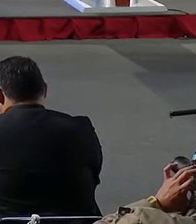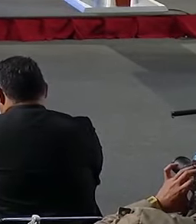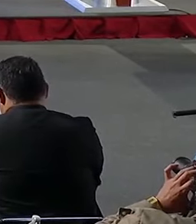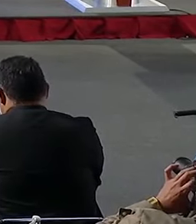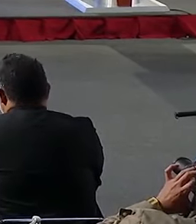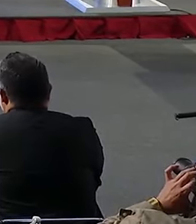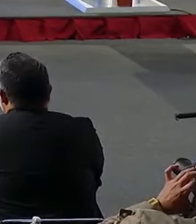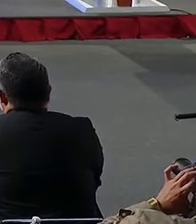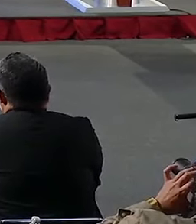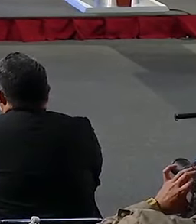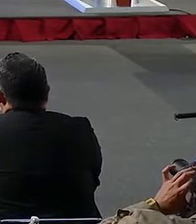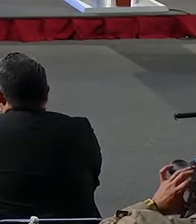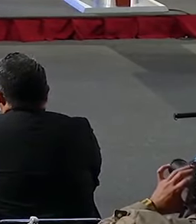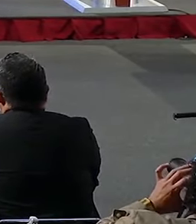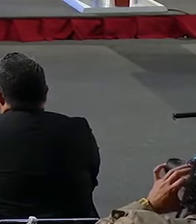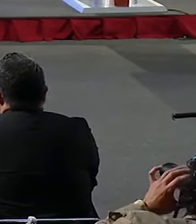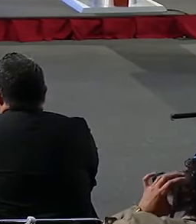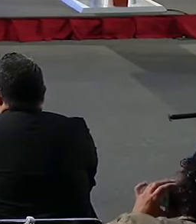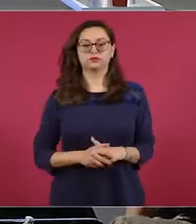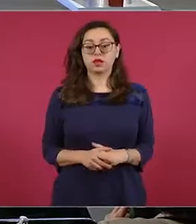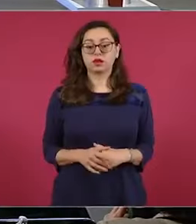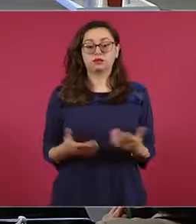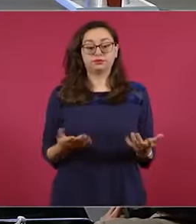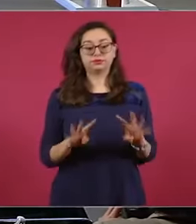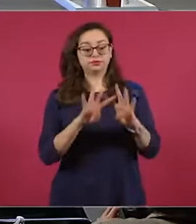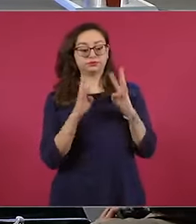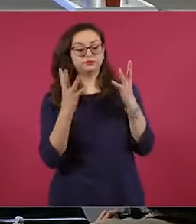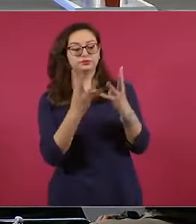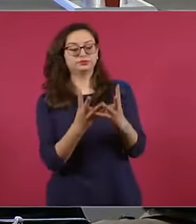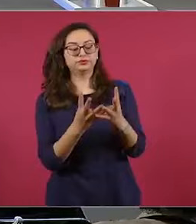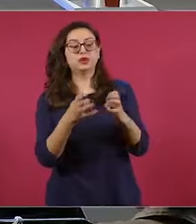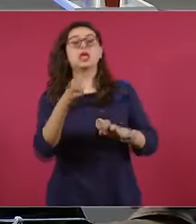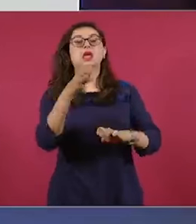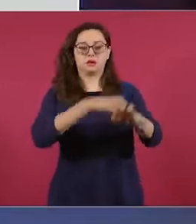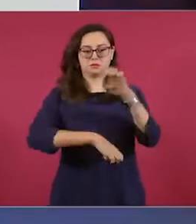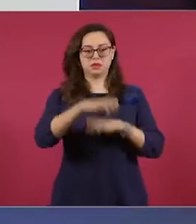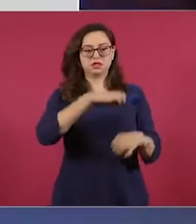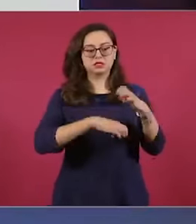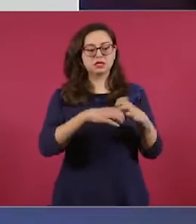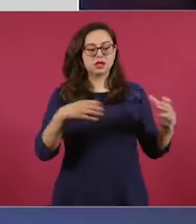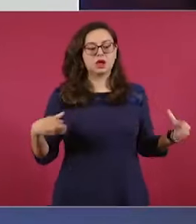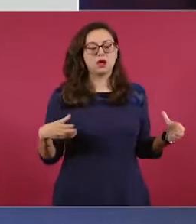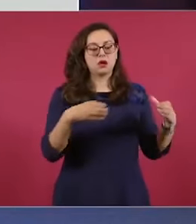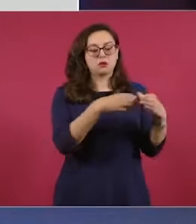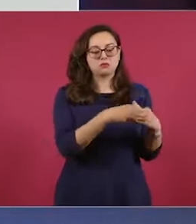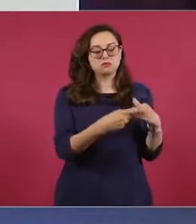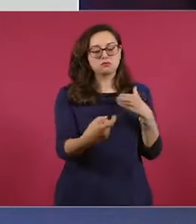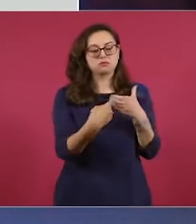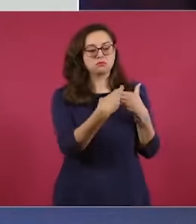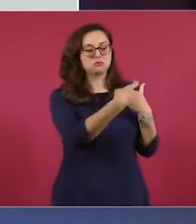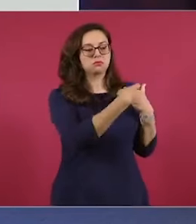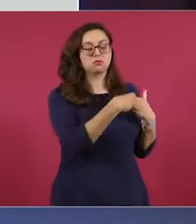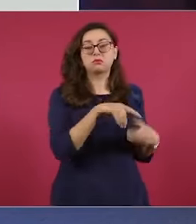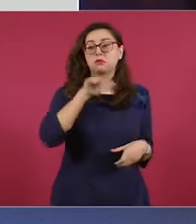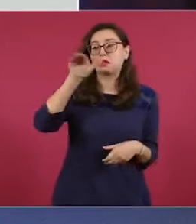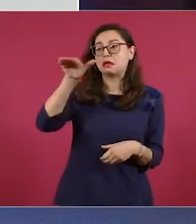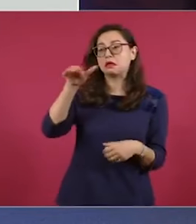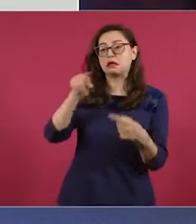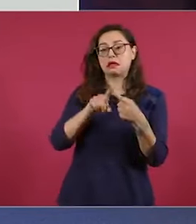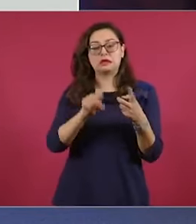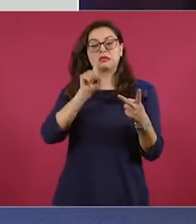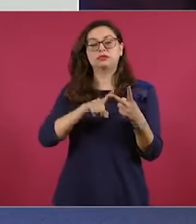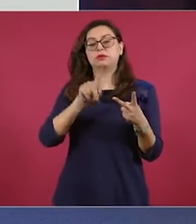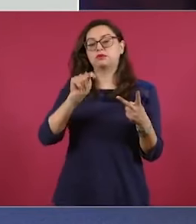llamado al Instituto Nacional Electoral INE y al Tribunal Electoral del Poder Judicial de la Federación